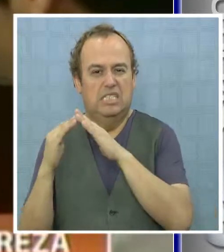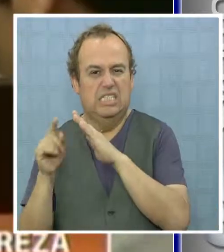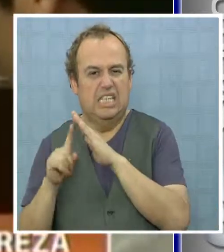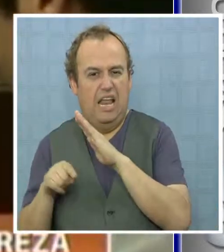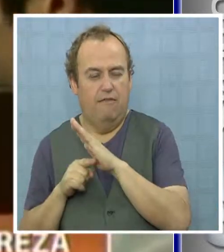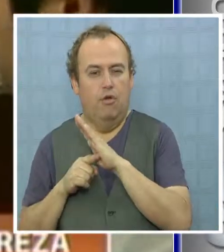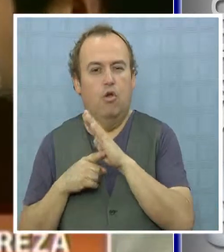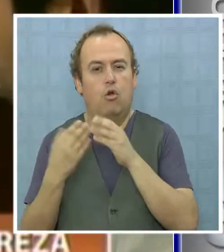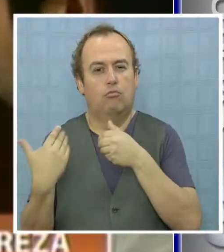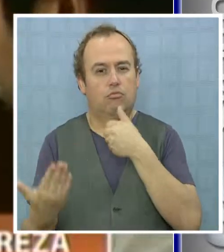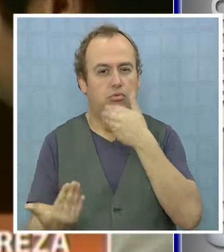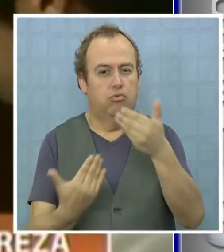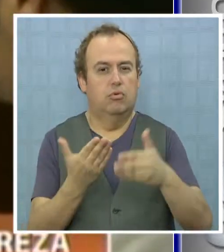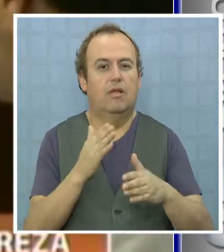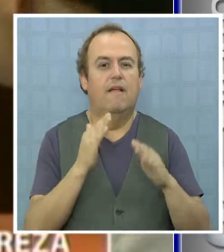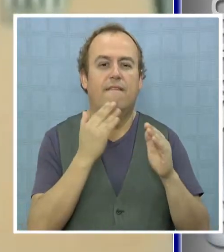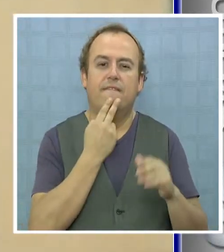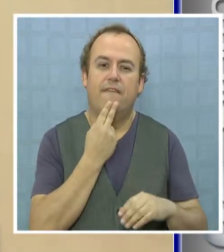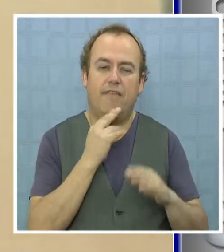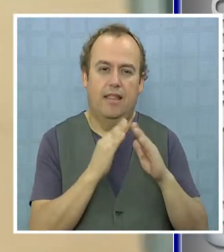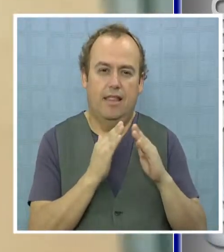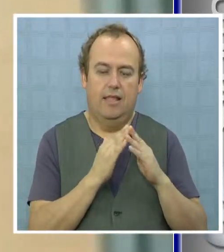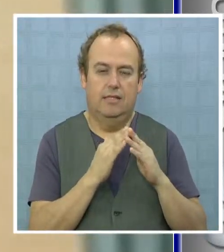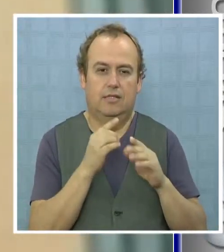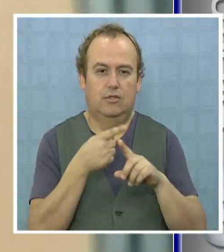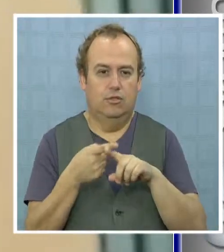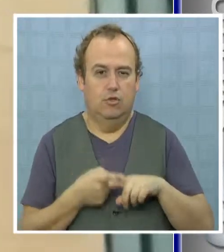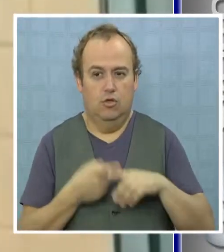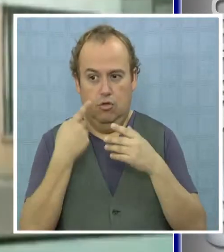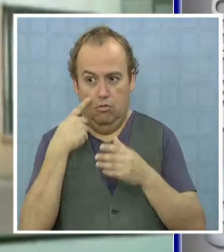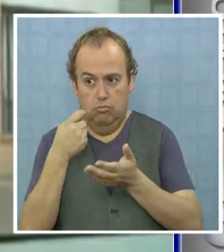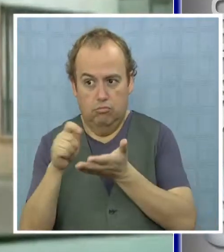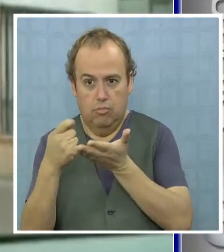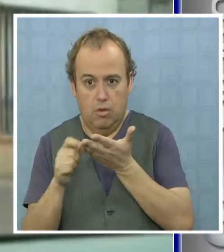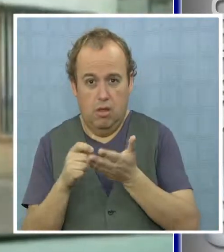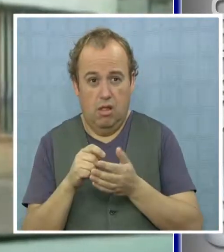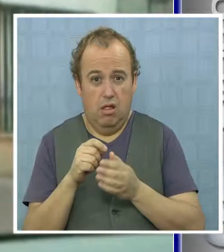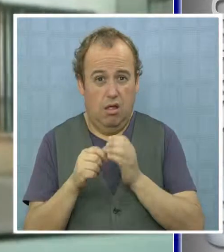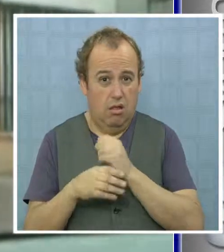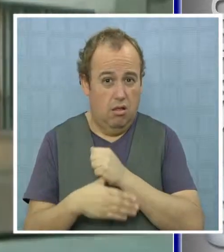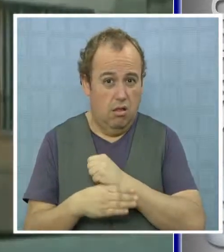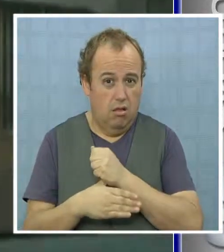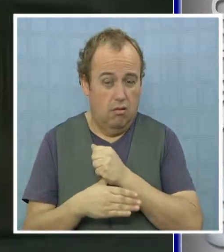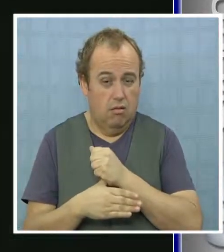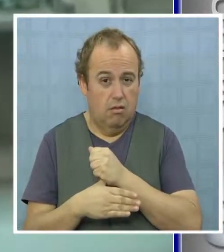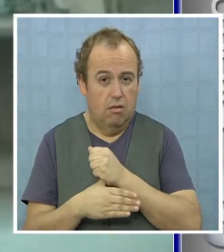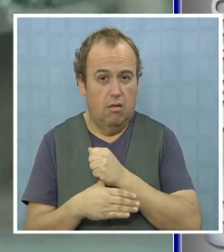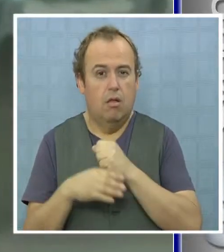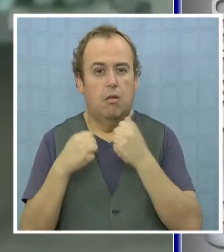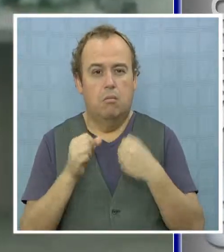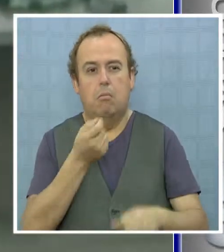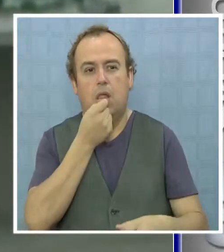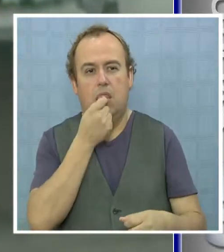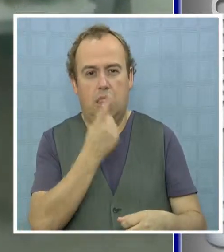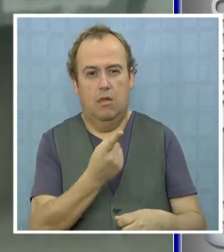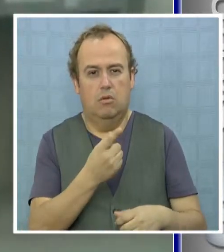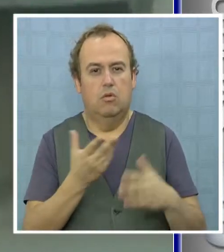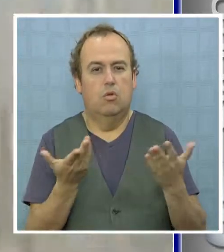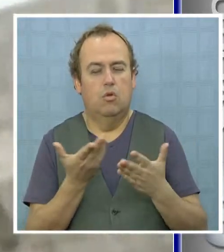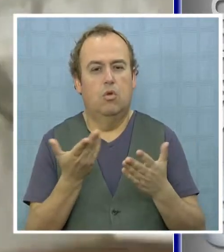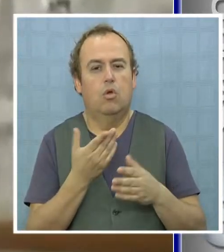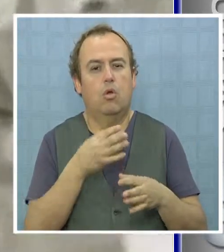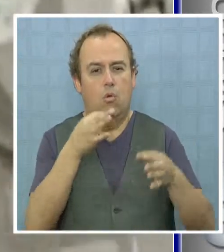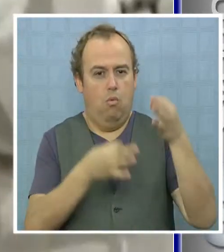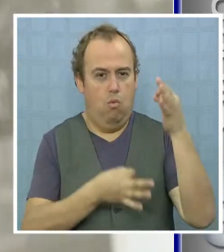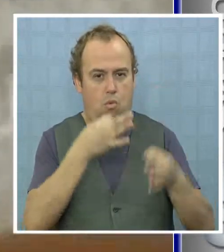asignación de las viviendas sociales. Luego de verificado ello, si es que existe algún tipo de infracción, nosotros tendremos que hacer las denuncias principalmente de los tribunales de